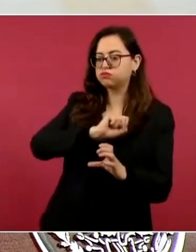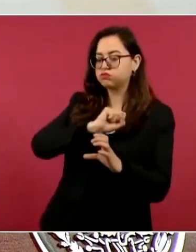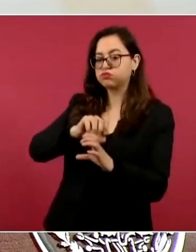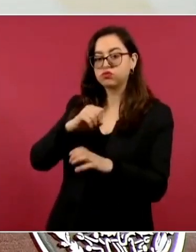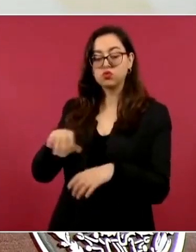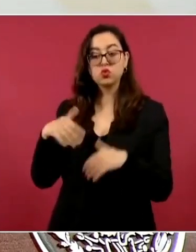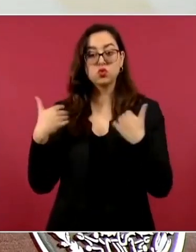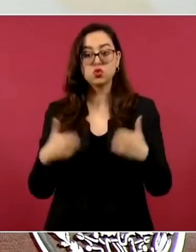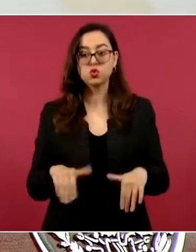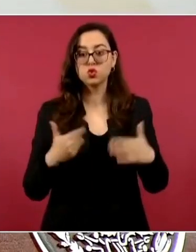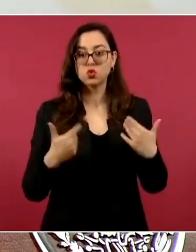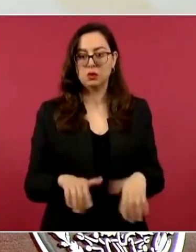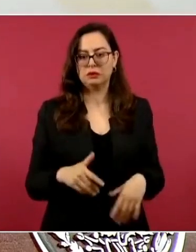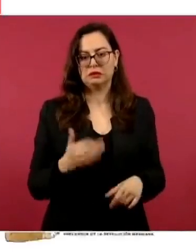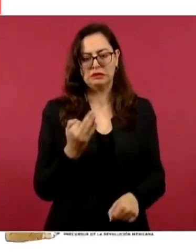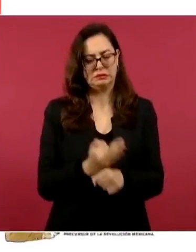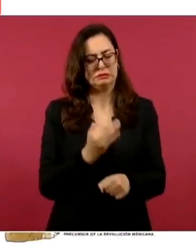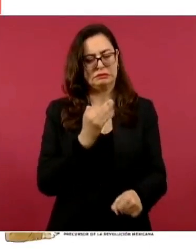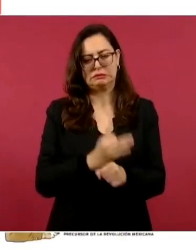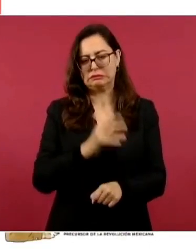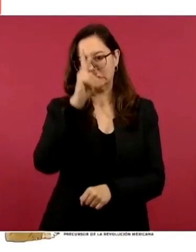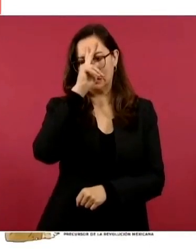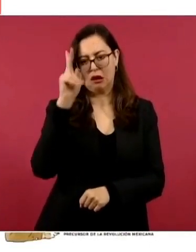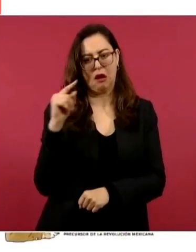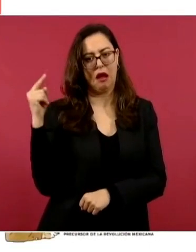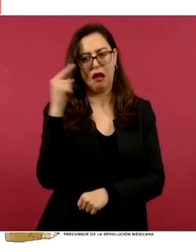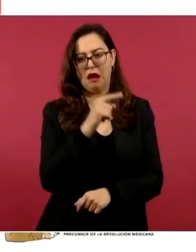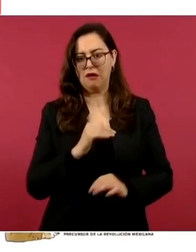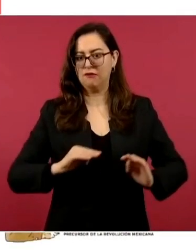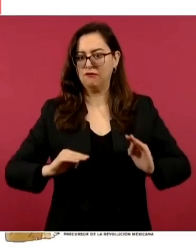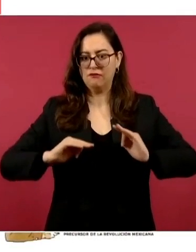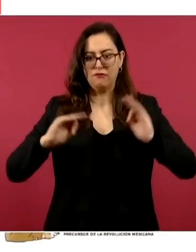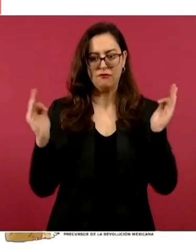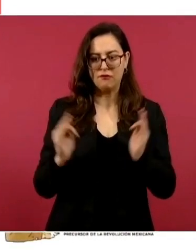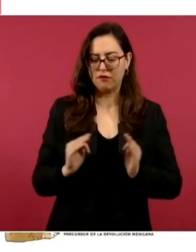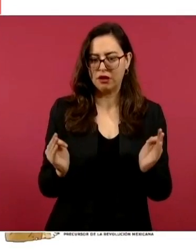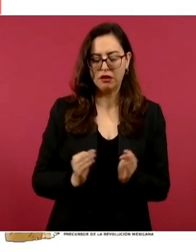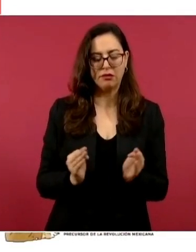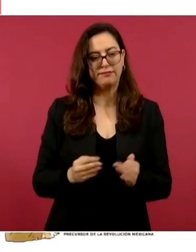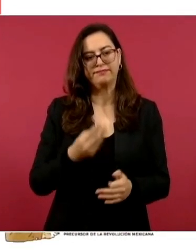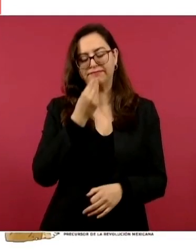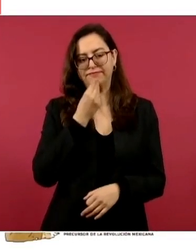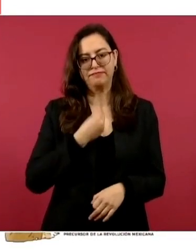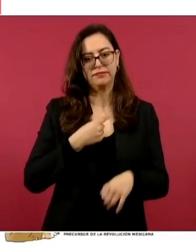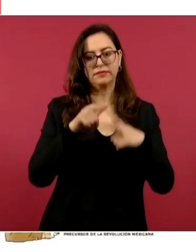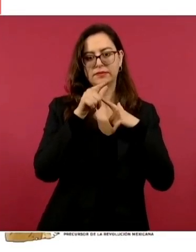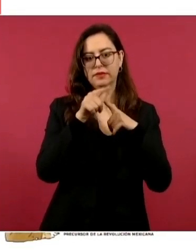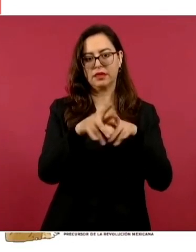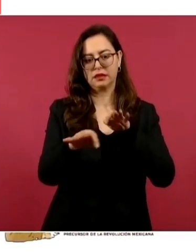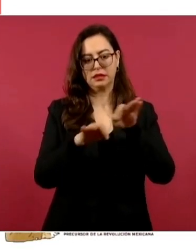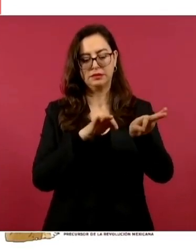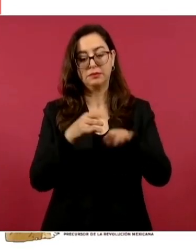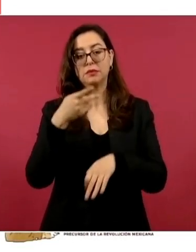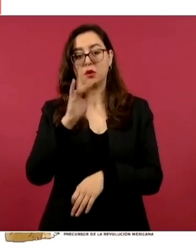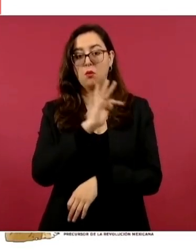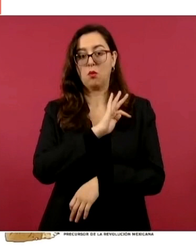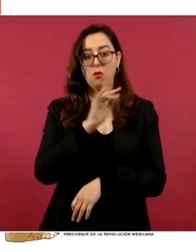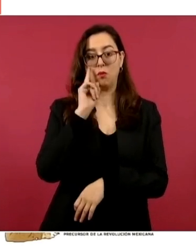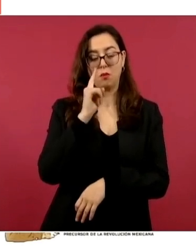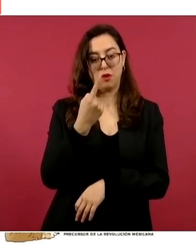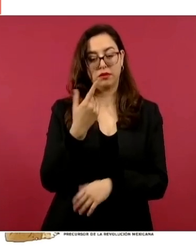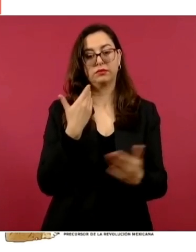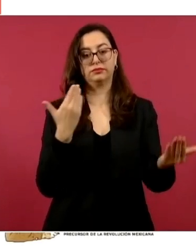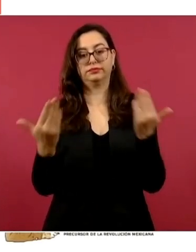que bajan las temperaturas muy fuerte por allá. Y tenemos que en relación al 2018 recibimos